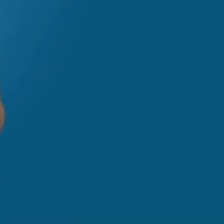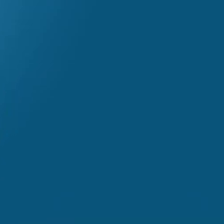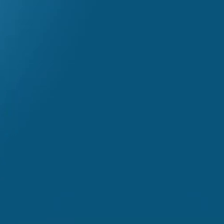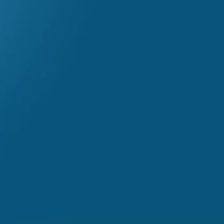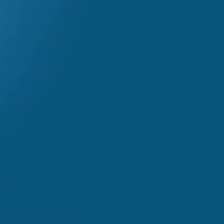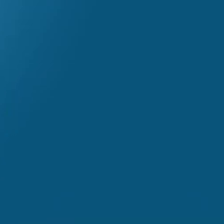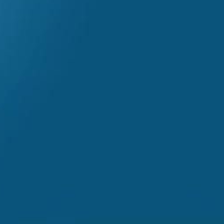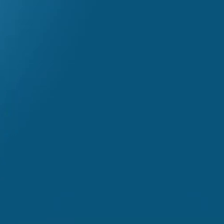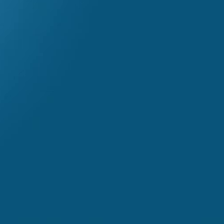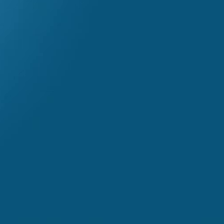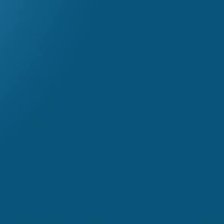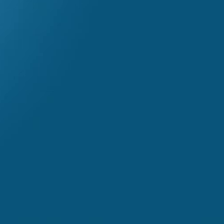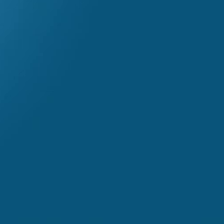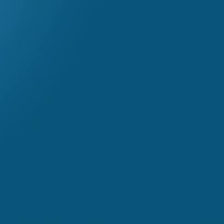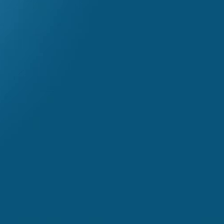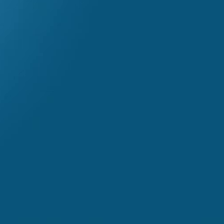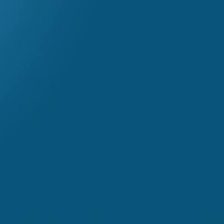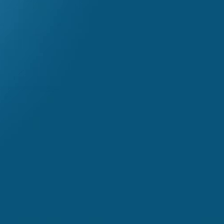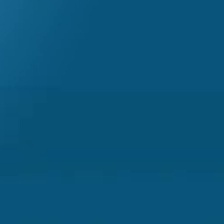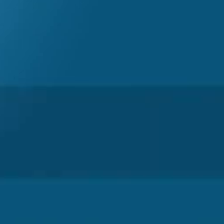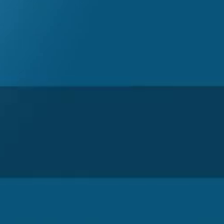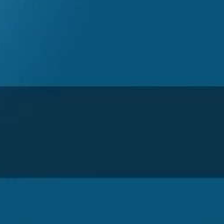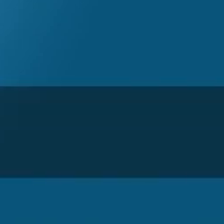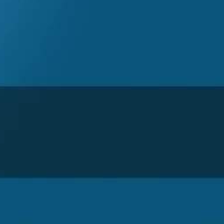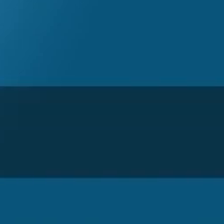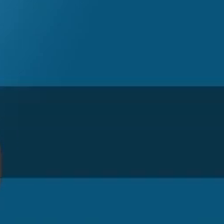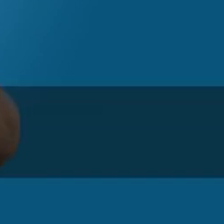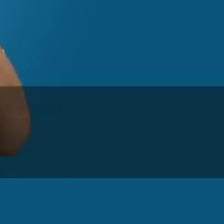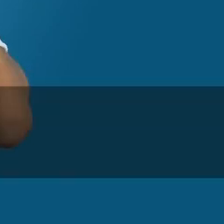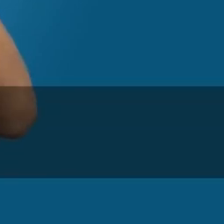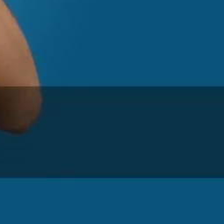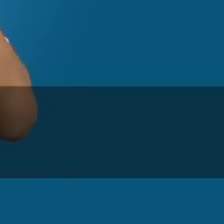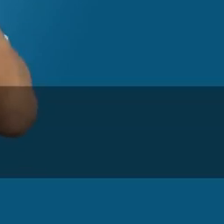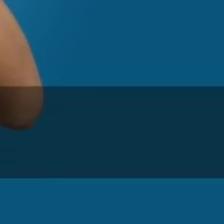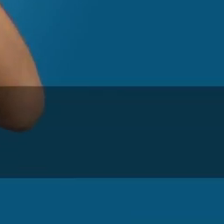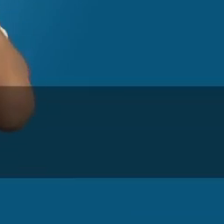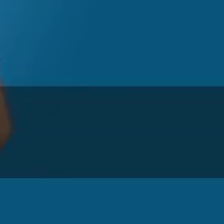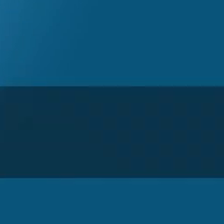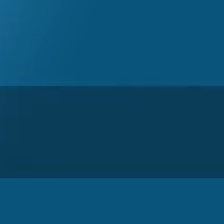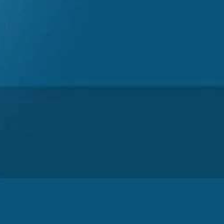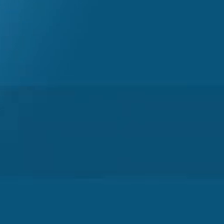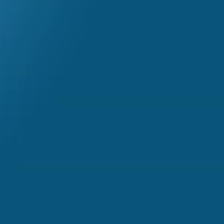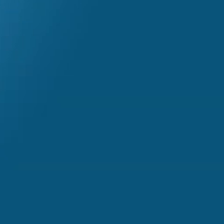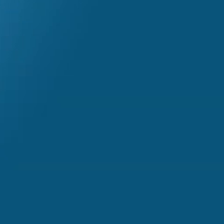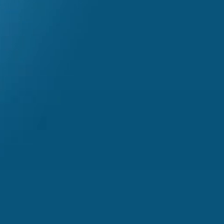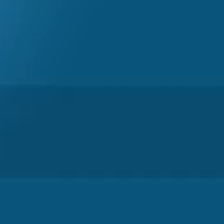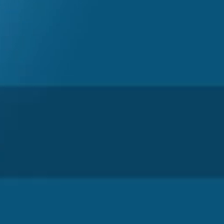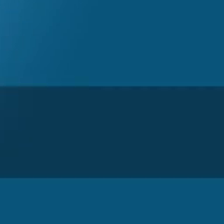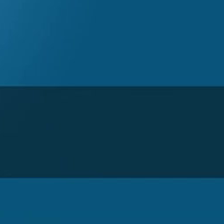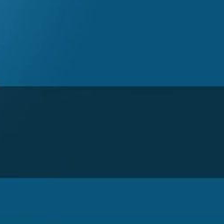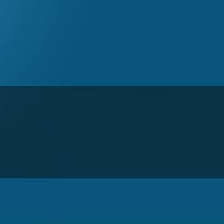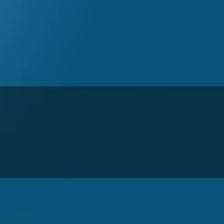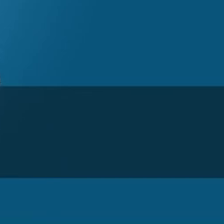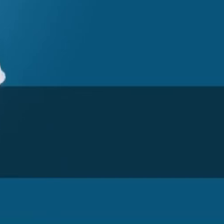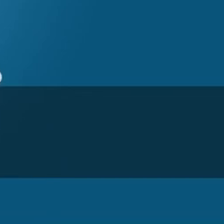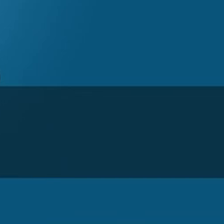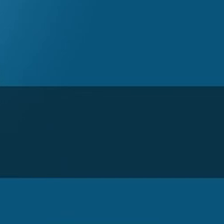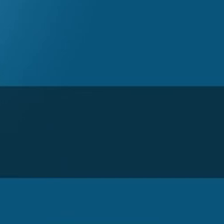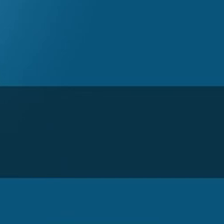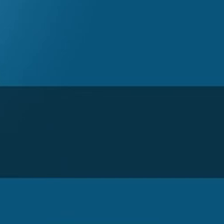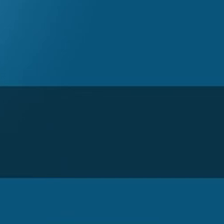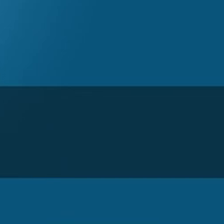aprenderemos cuatro señas nuevas. La primera, comunicación. La segunda,